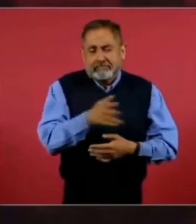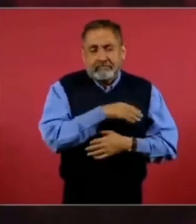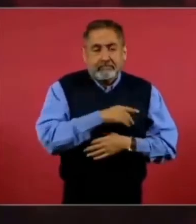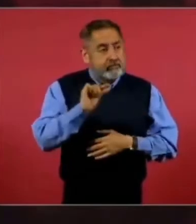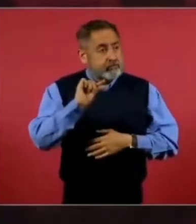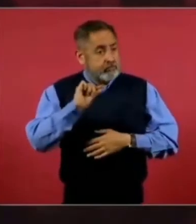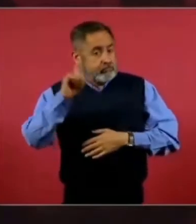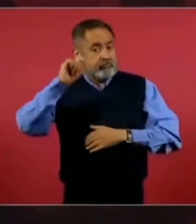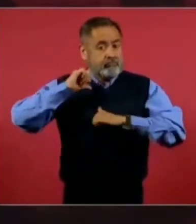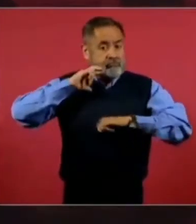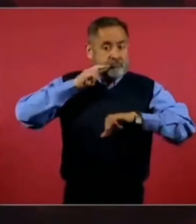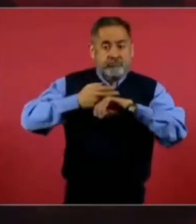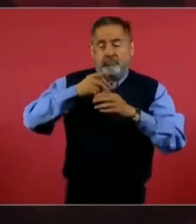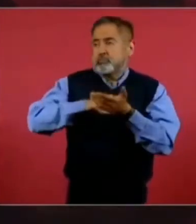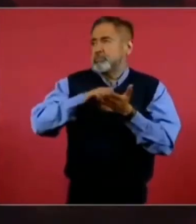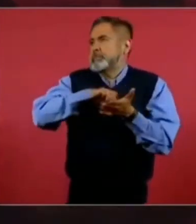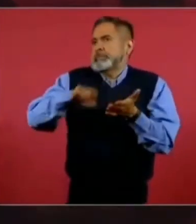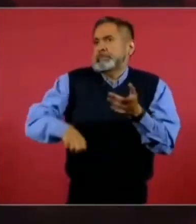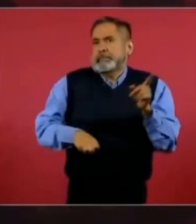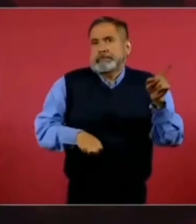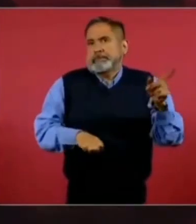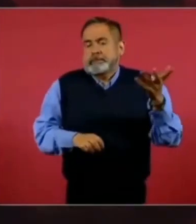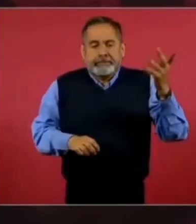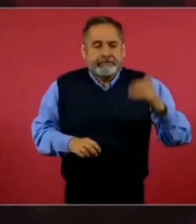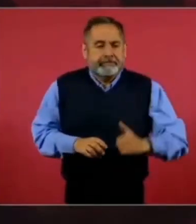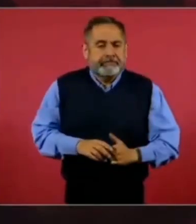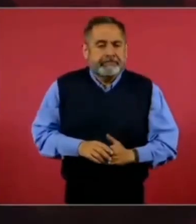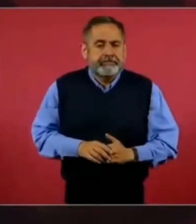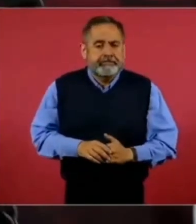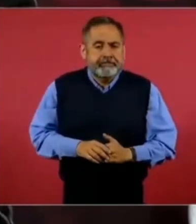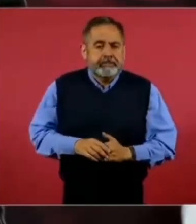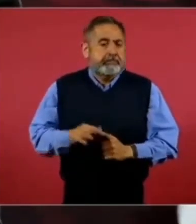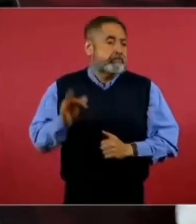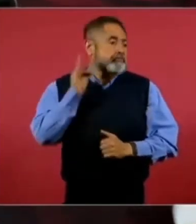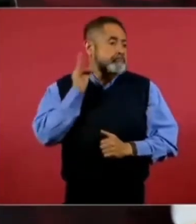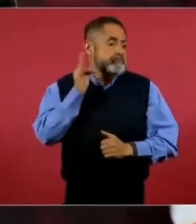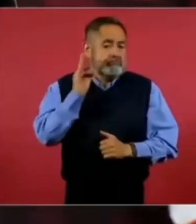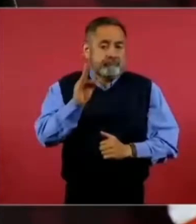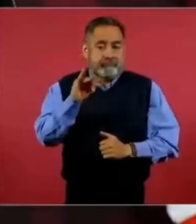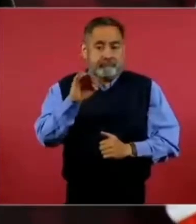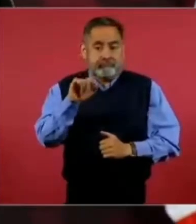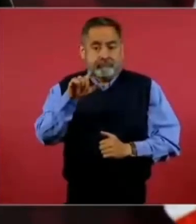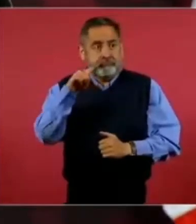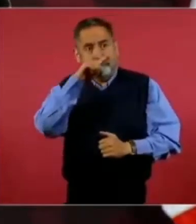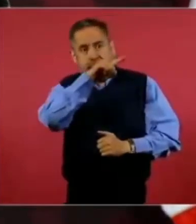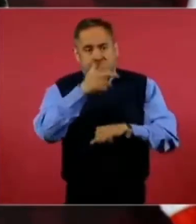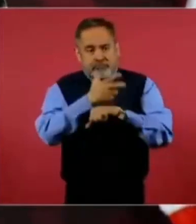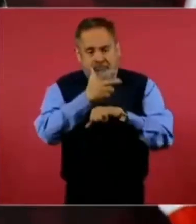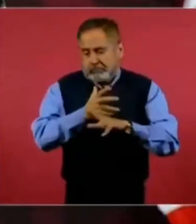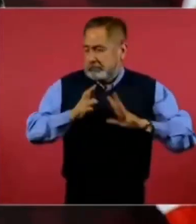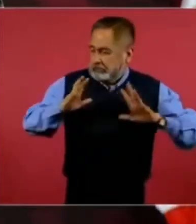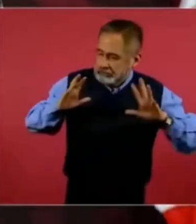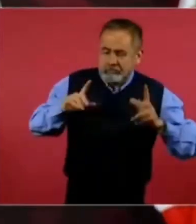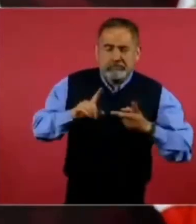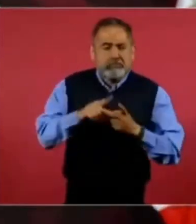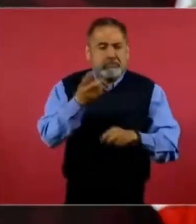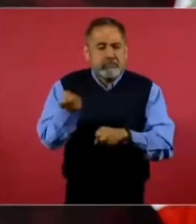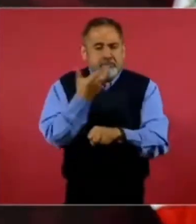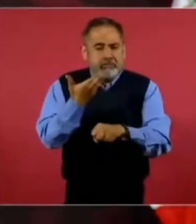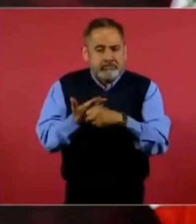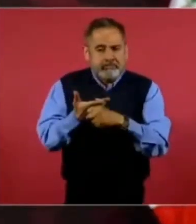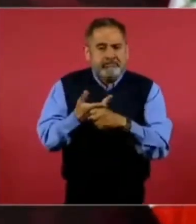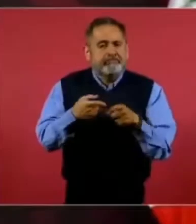lo dice el fiscal, el secretario de